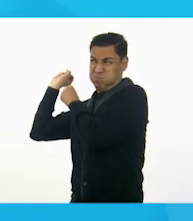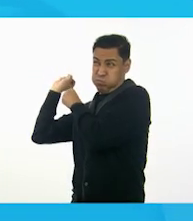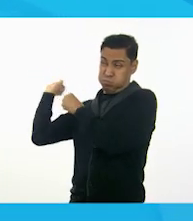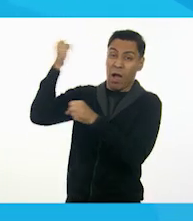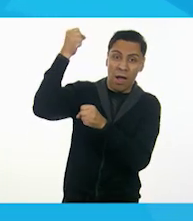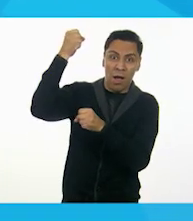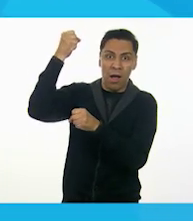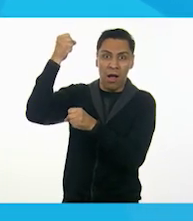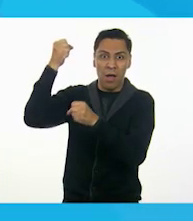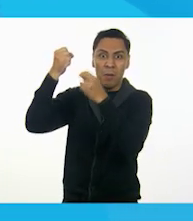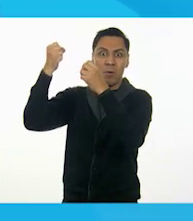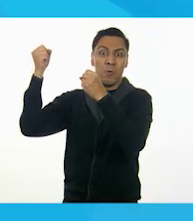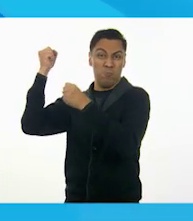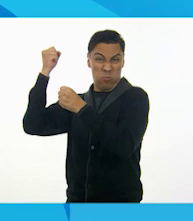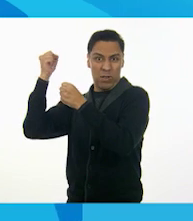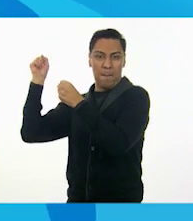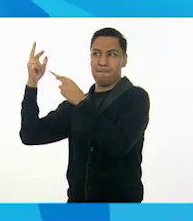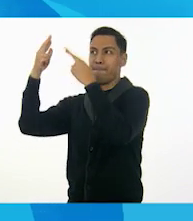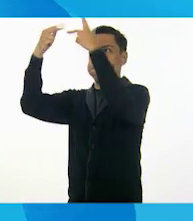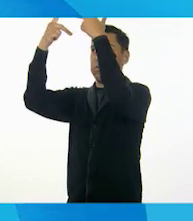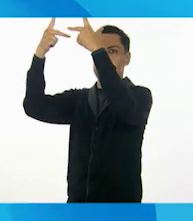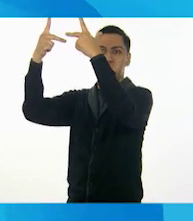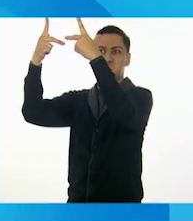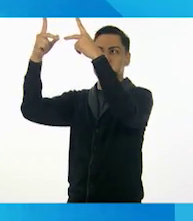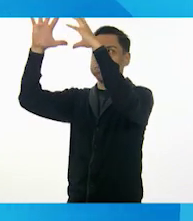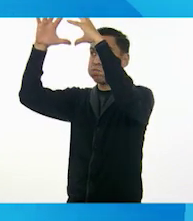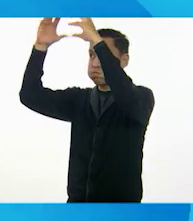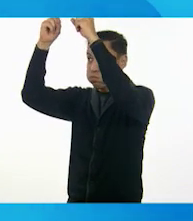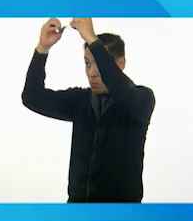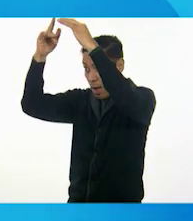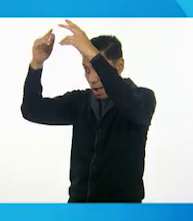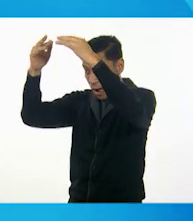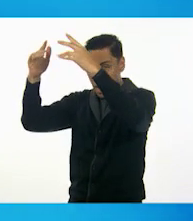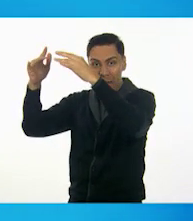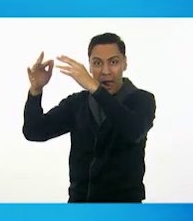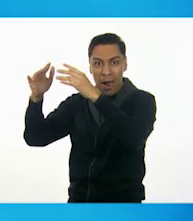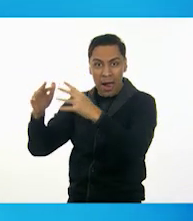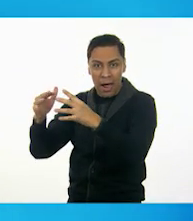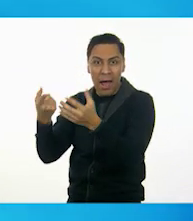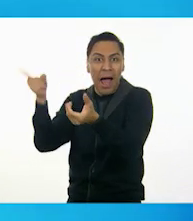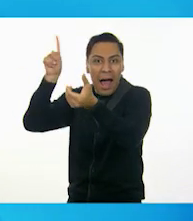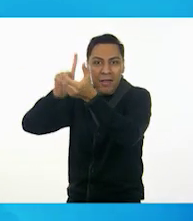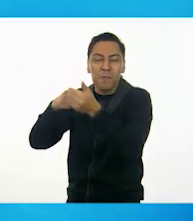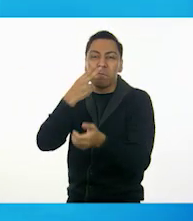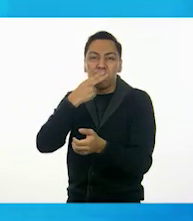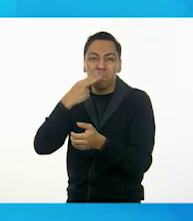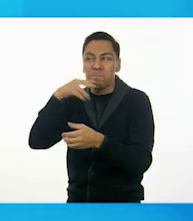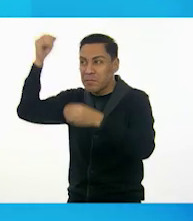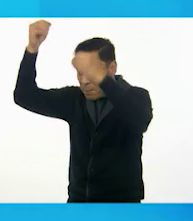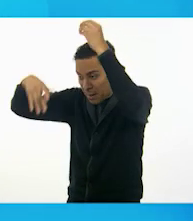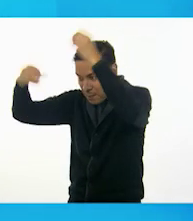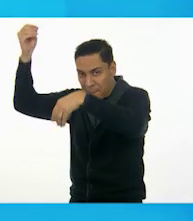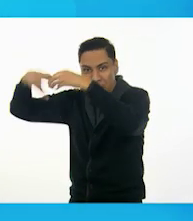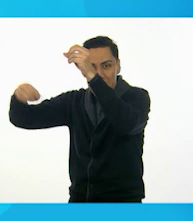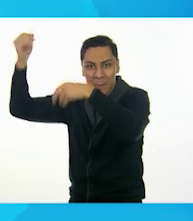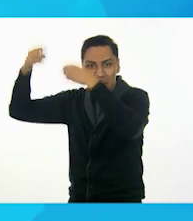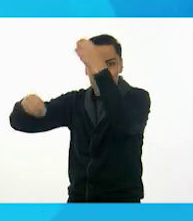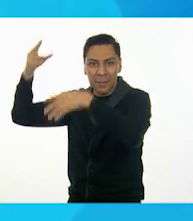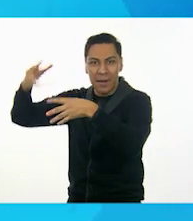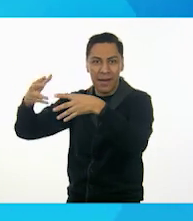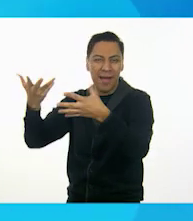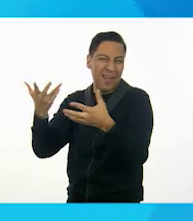rompió la cazuelita donde estaban todos los dulces y están cayendo. Y podemos ver el